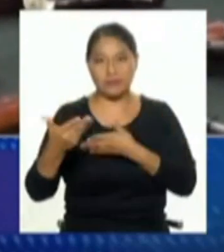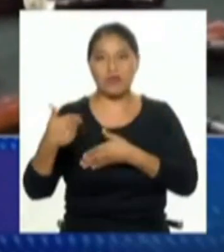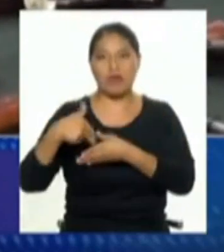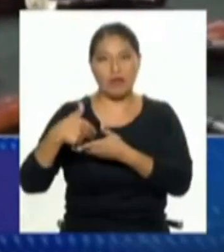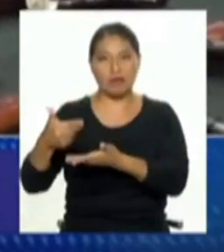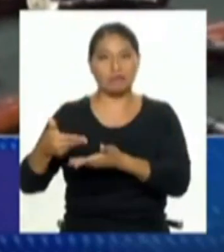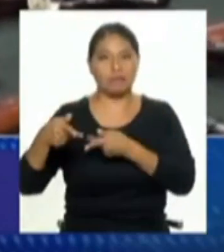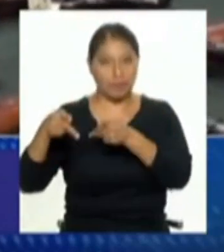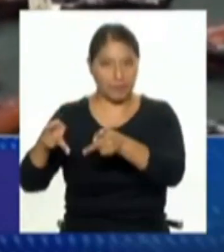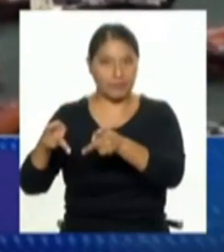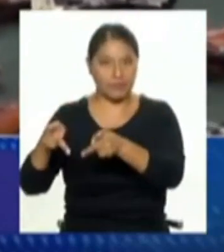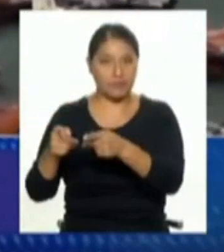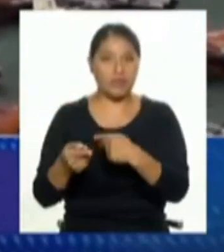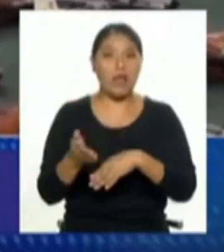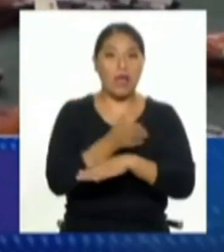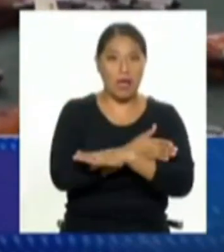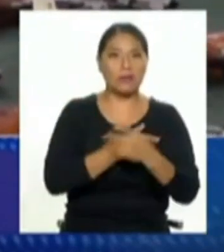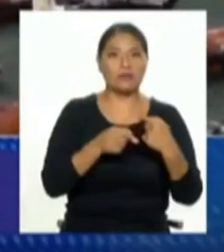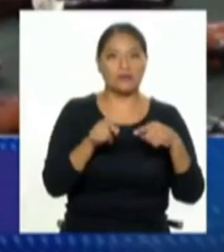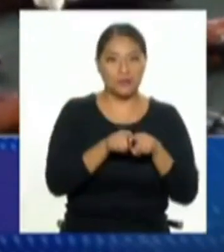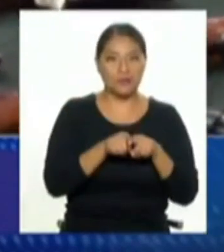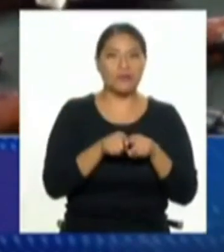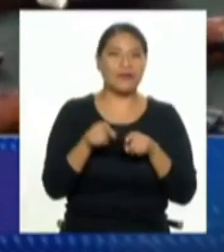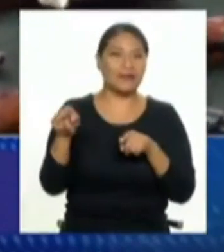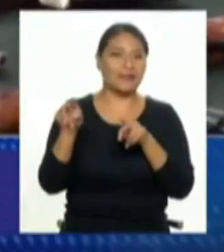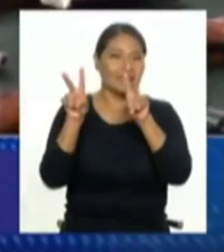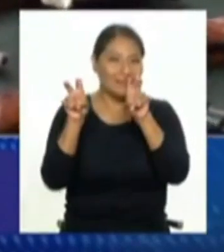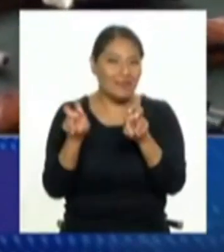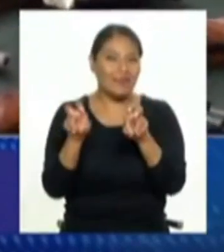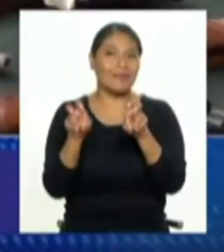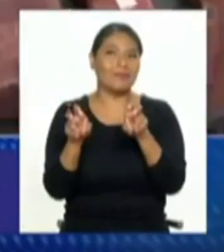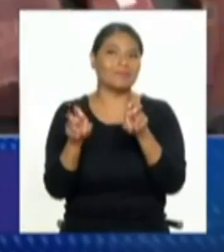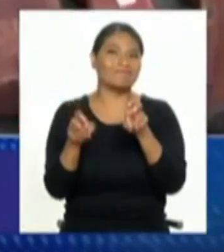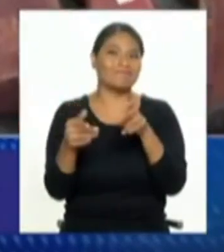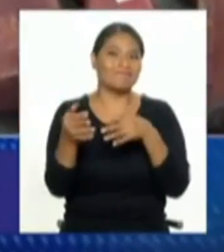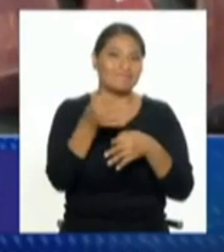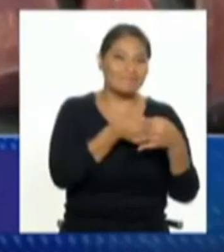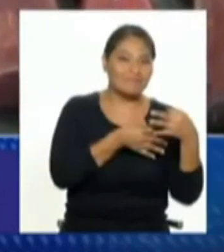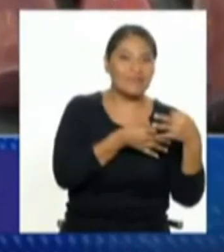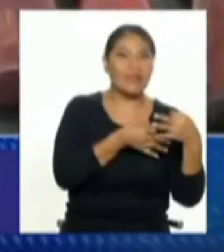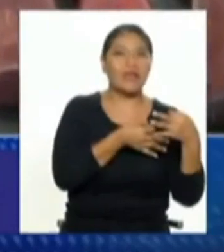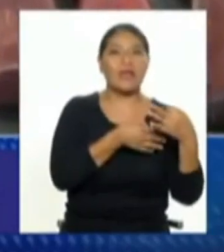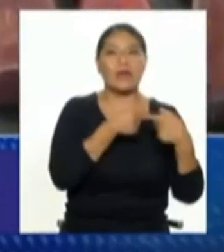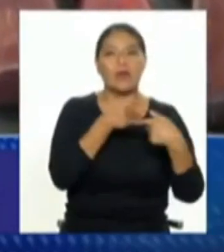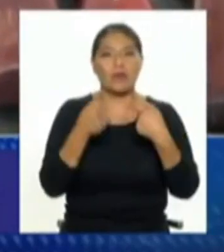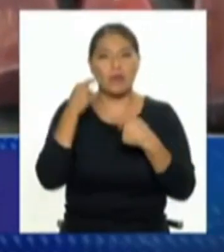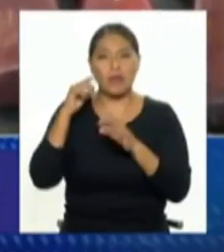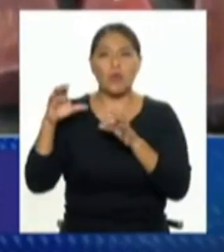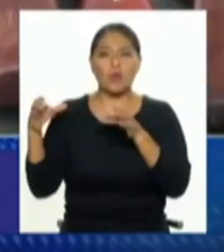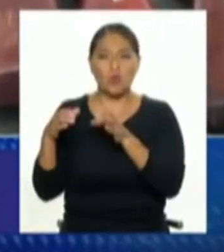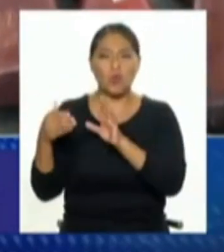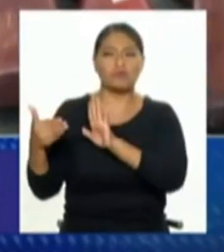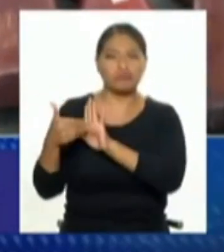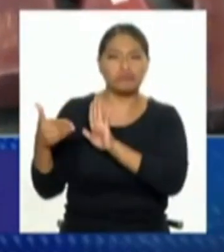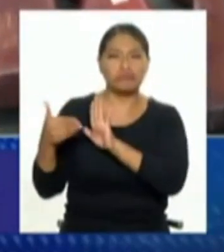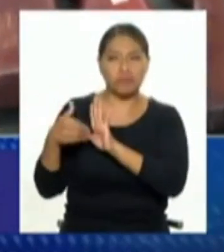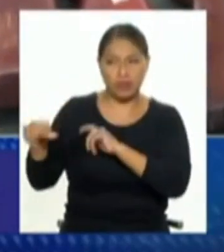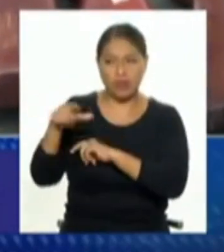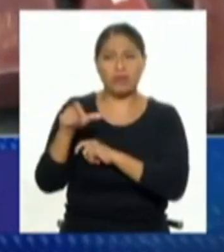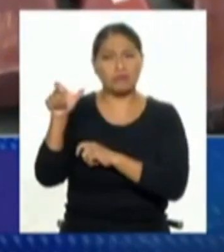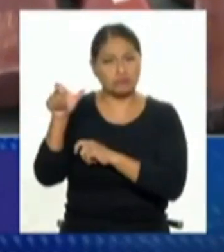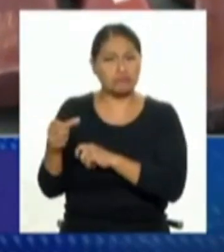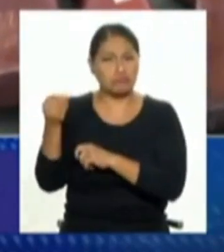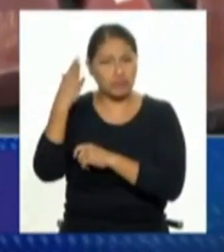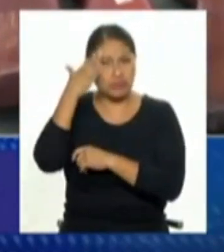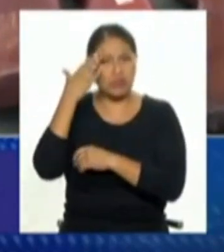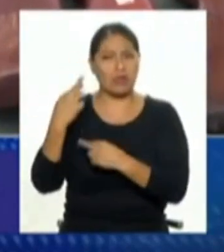sea, han habido muchos intentos de retroceder en esto, pero las presiones de los grupos, que son válidas además de gente que sí es responsable con